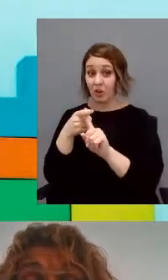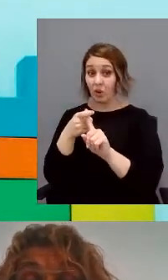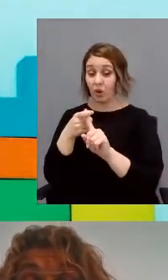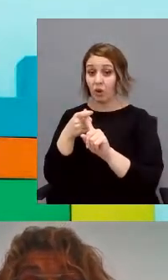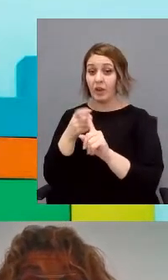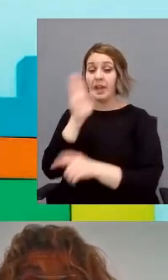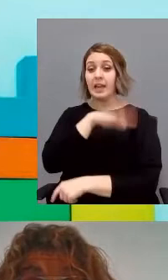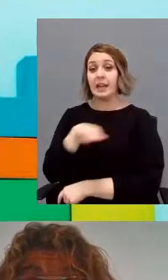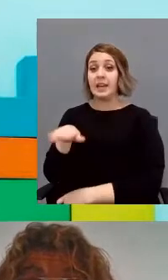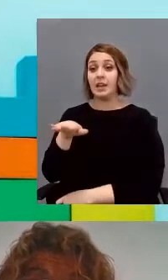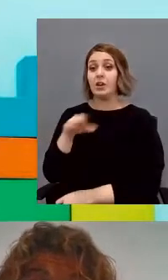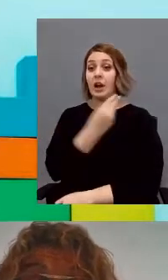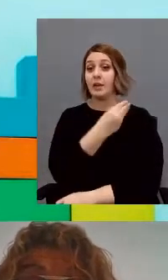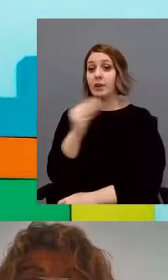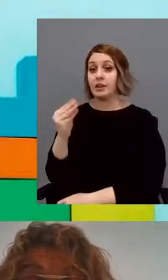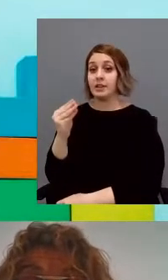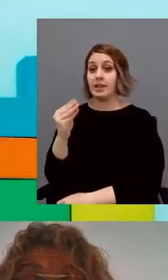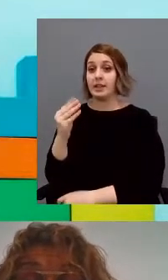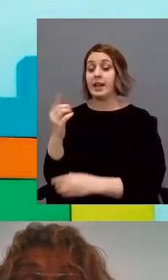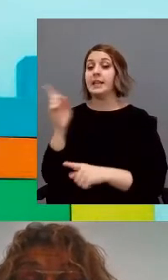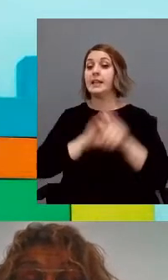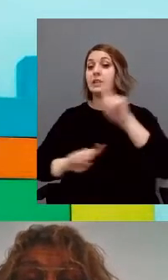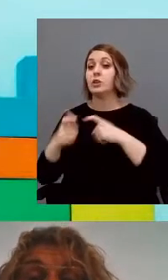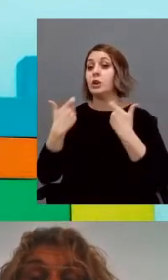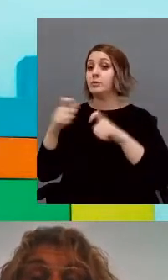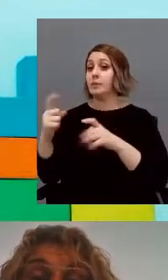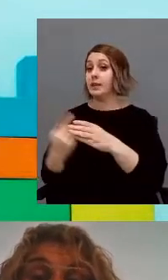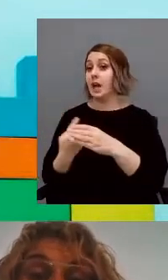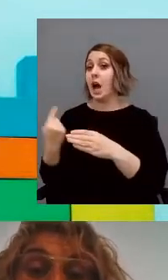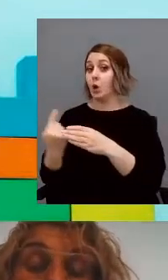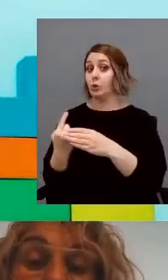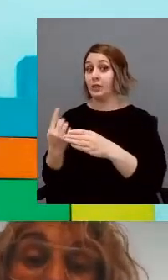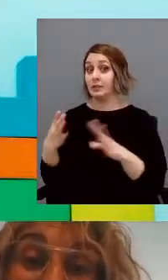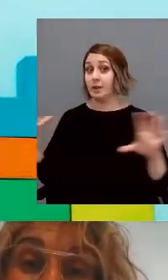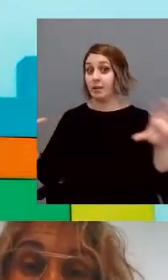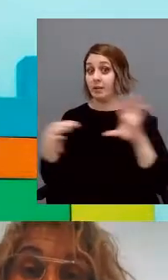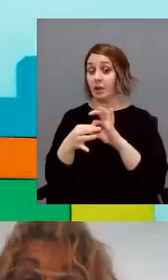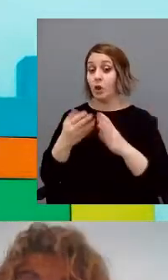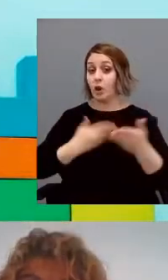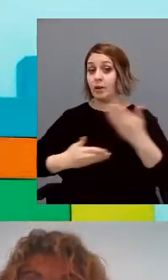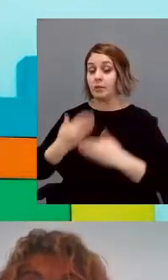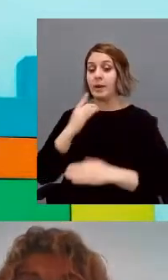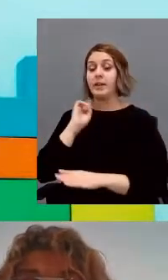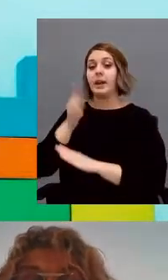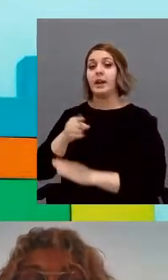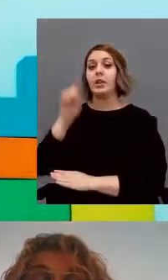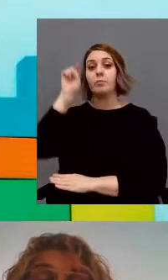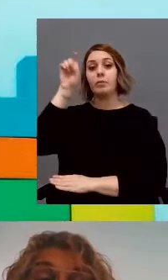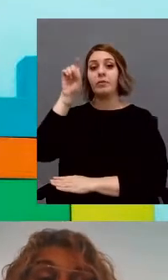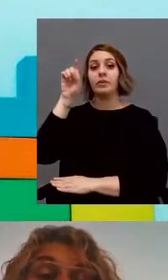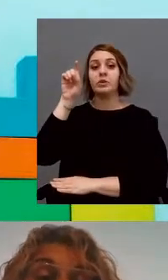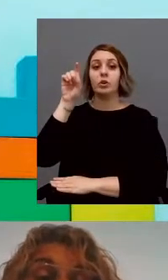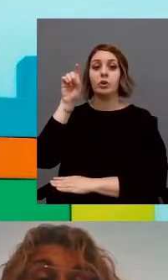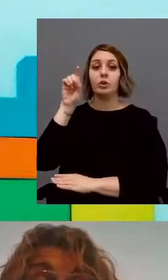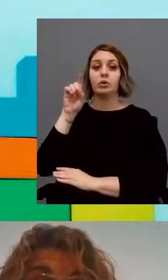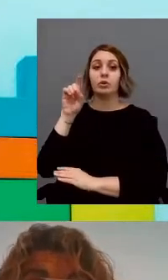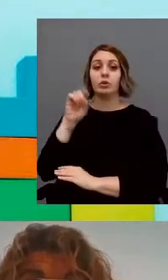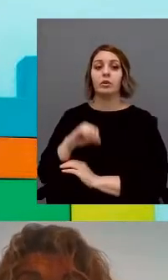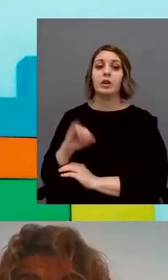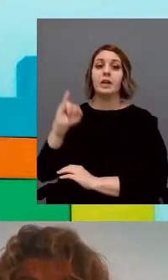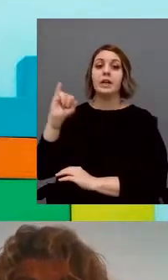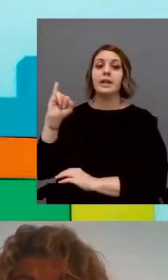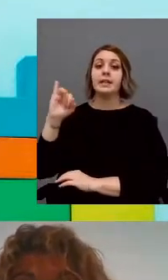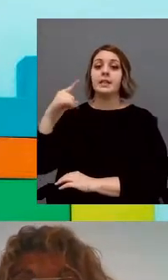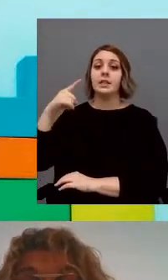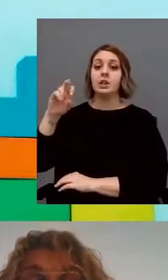Niños y Adolescentes con Trastorno del Espectro del Autismo y dirigido por el profesor Giuseppe Yándalo, se han realizado